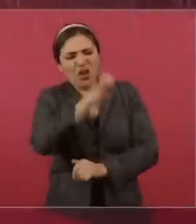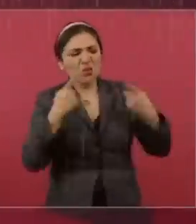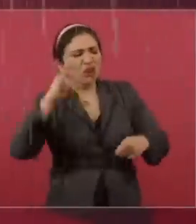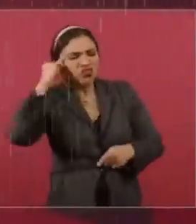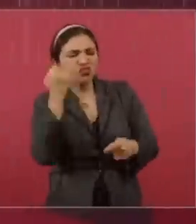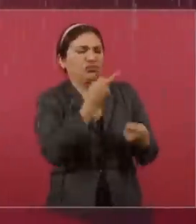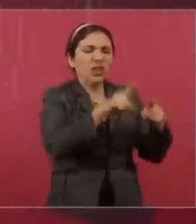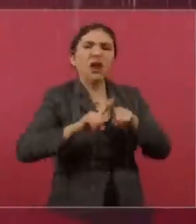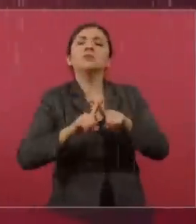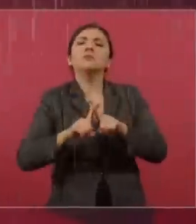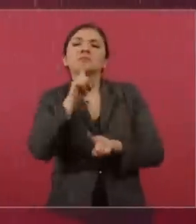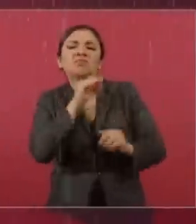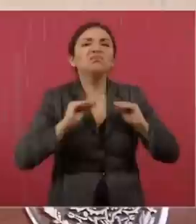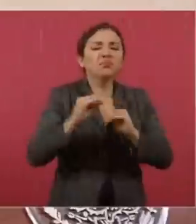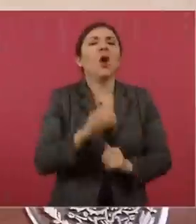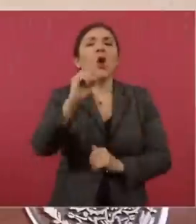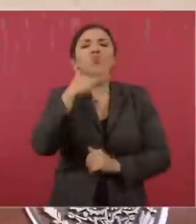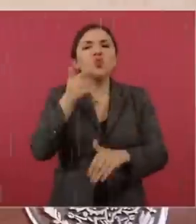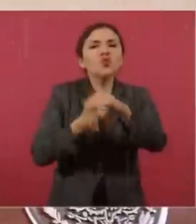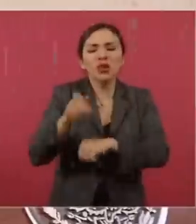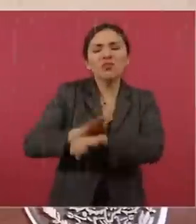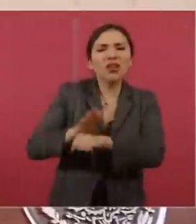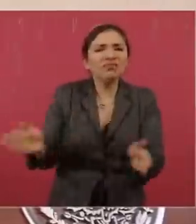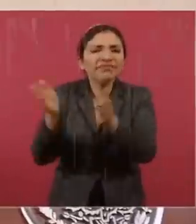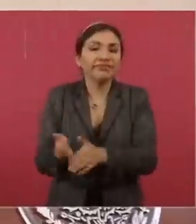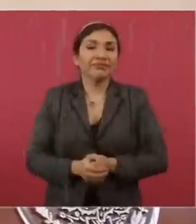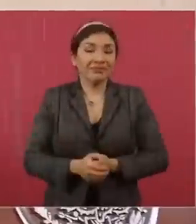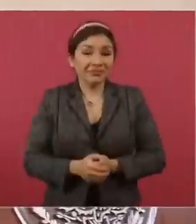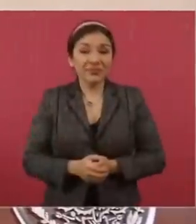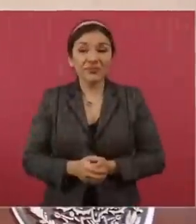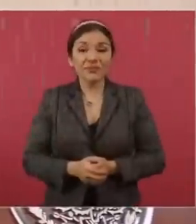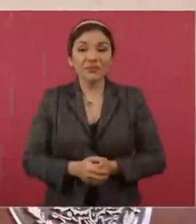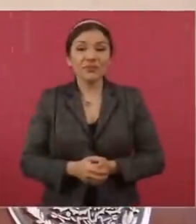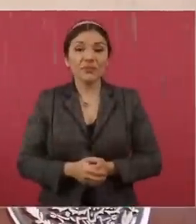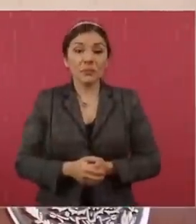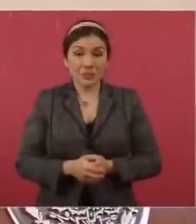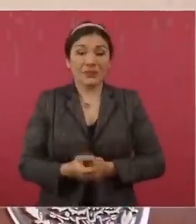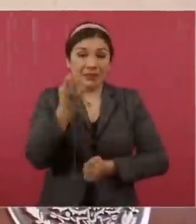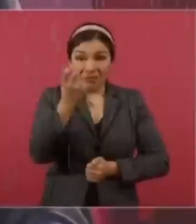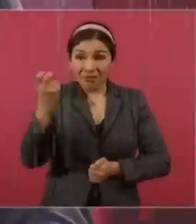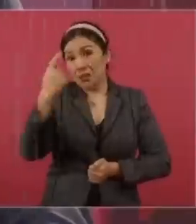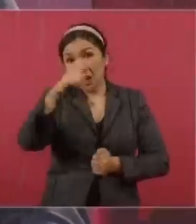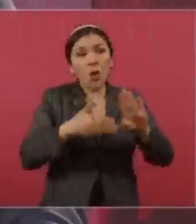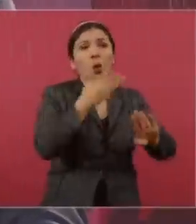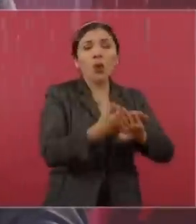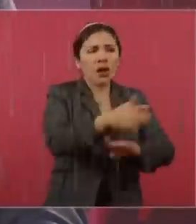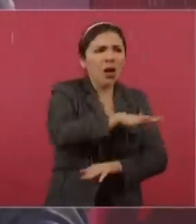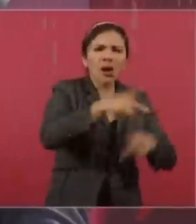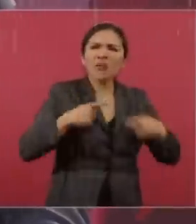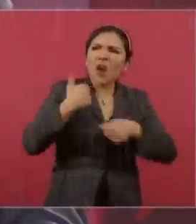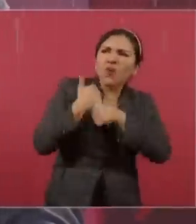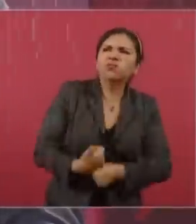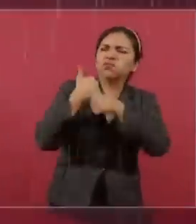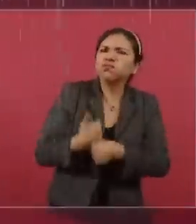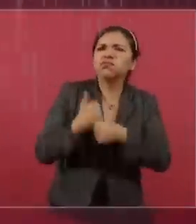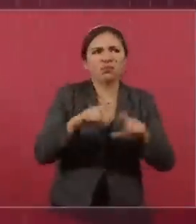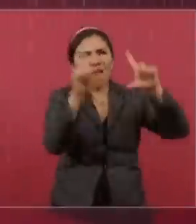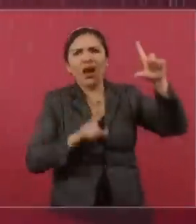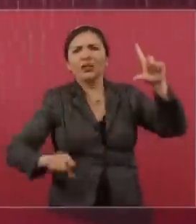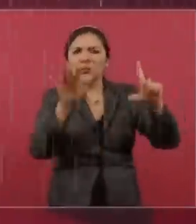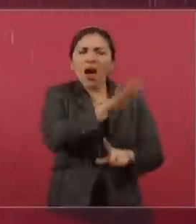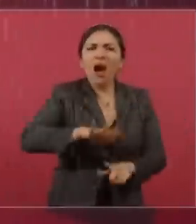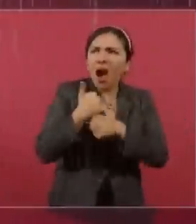o lo han tolerado, han fomentado la corrupción o lo han tolerado. Todo aquello que perjudica a la mayoría del pueblo y a la nación en su conjunto.